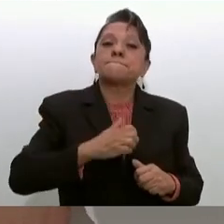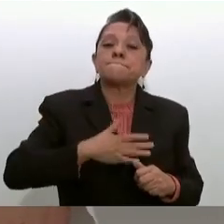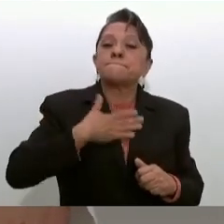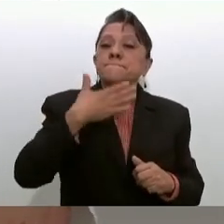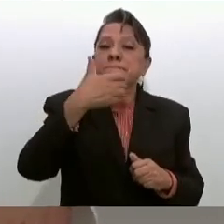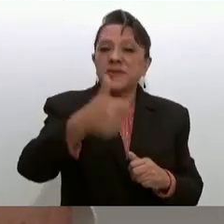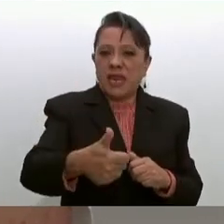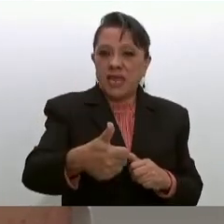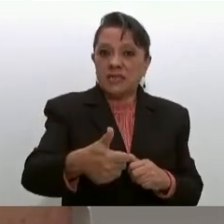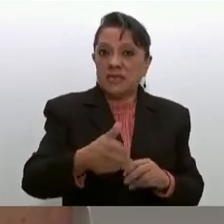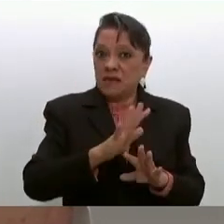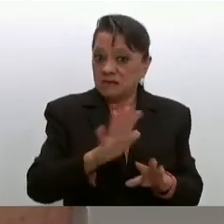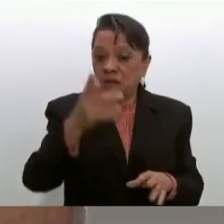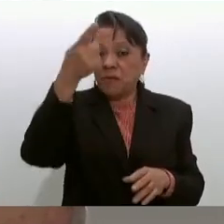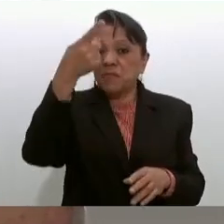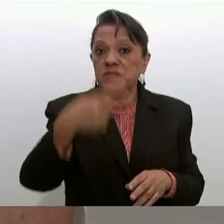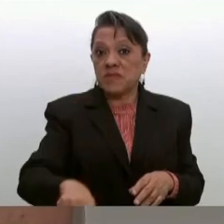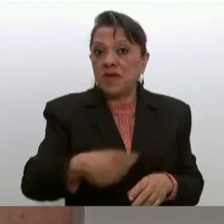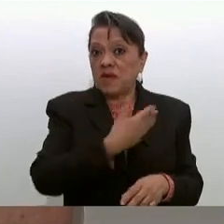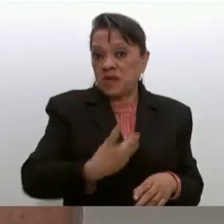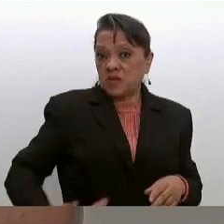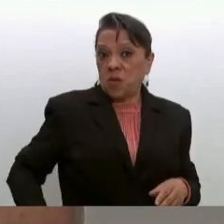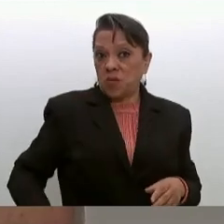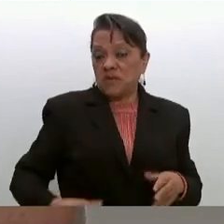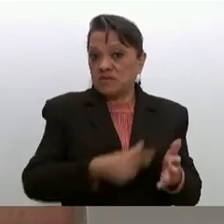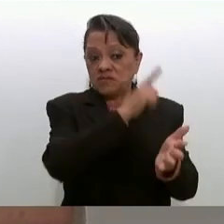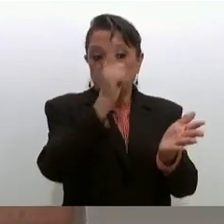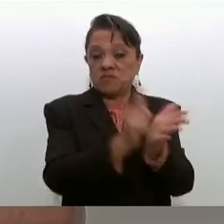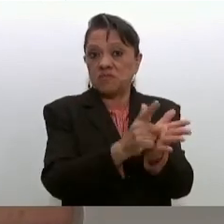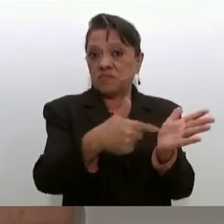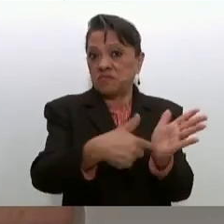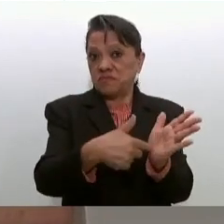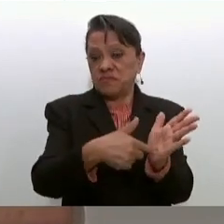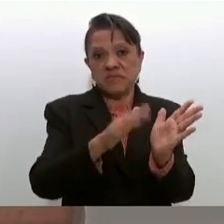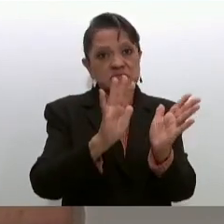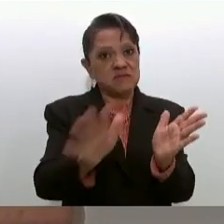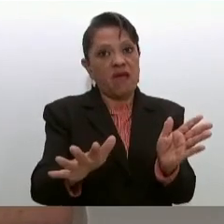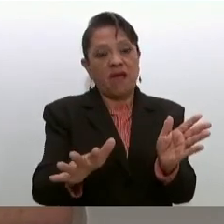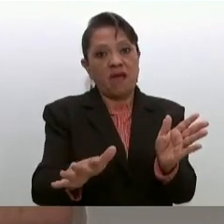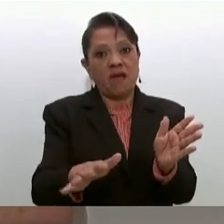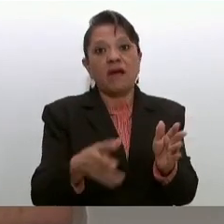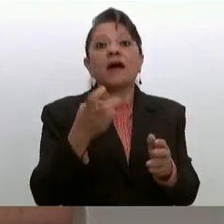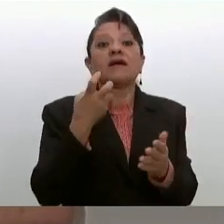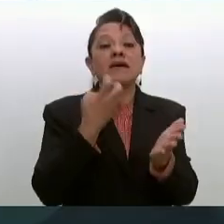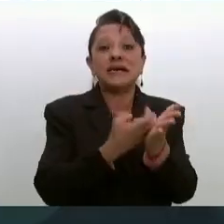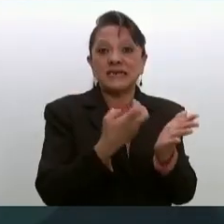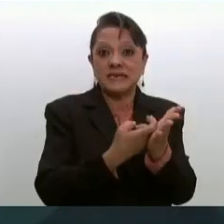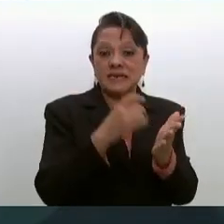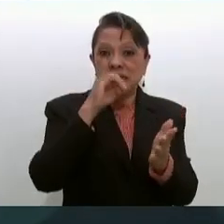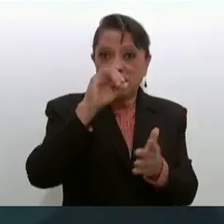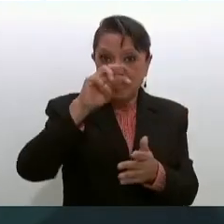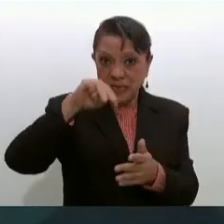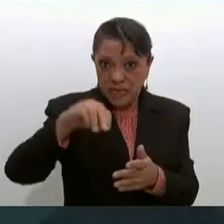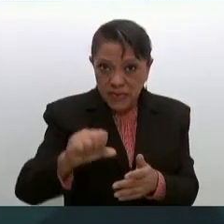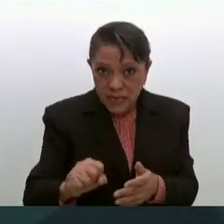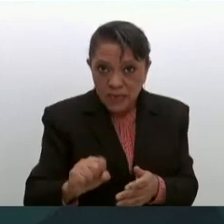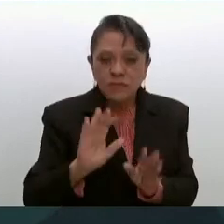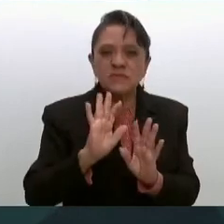decreto presidencial, cambió su régimen jurídico. Ahora se trata de un órgano público